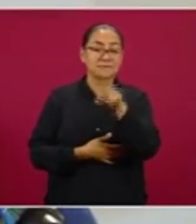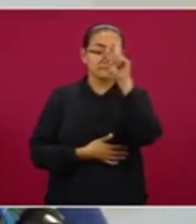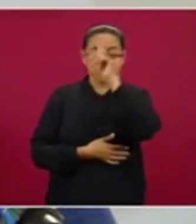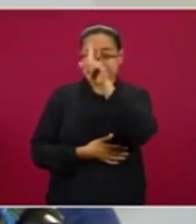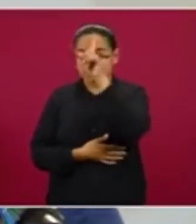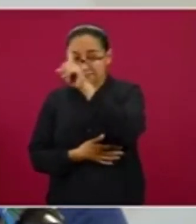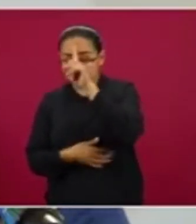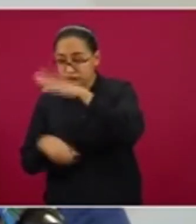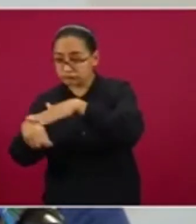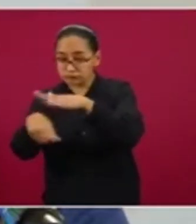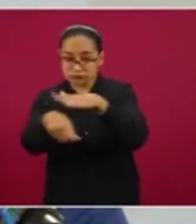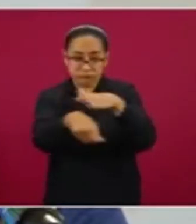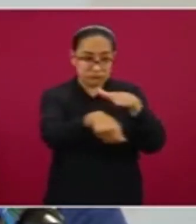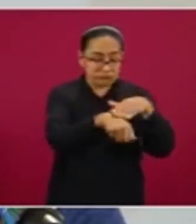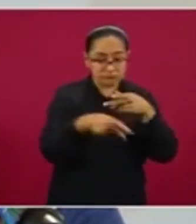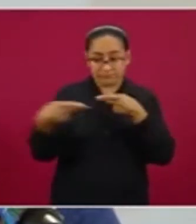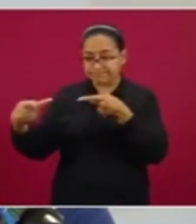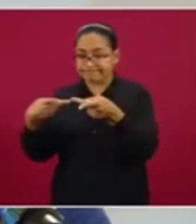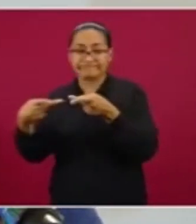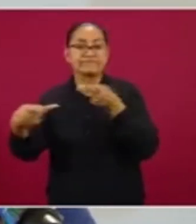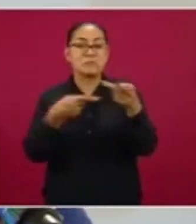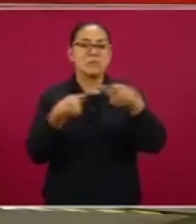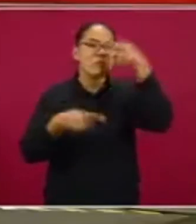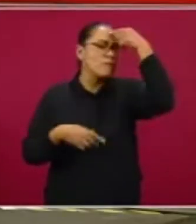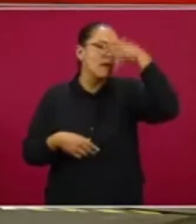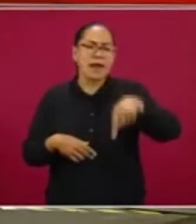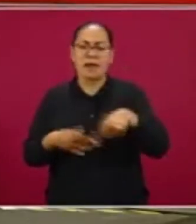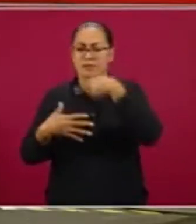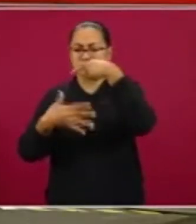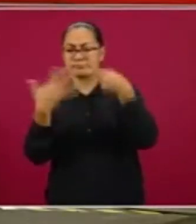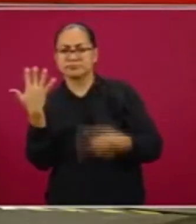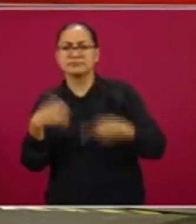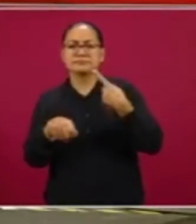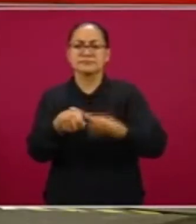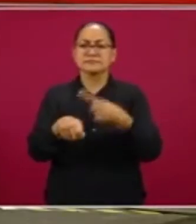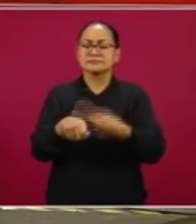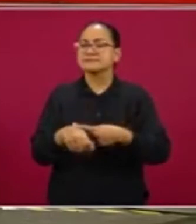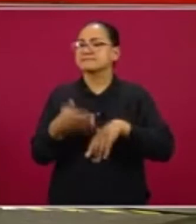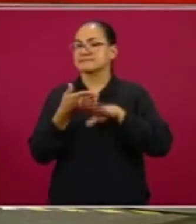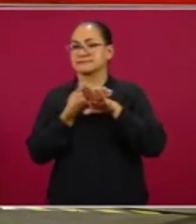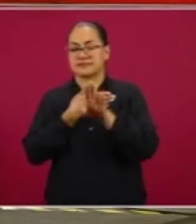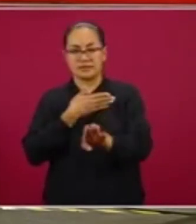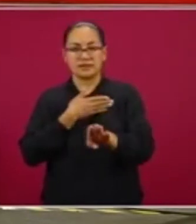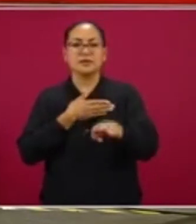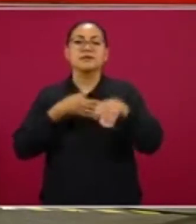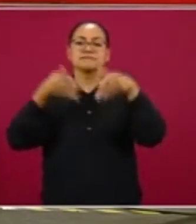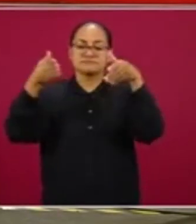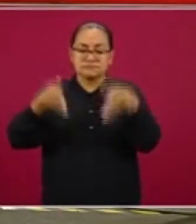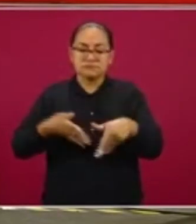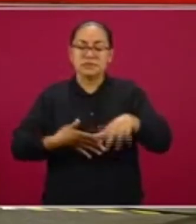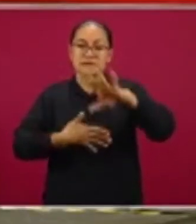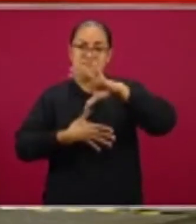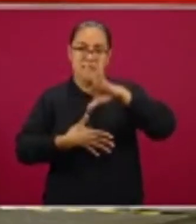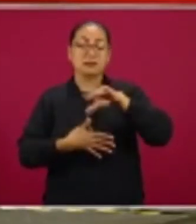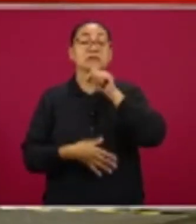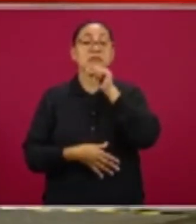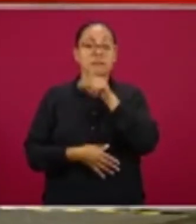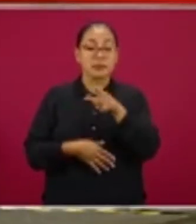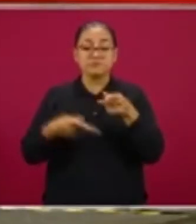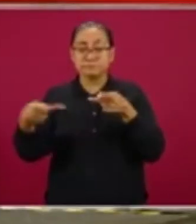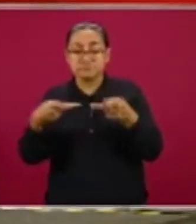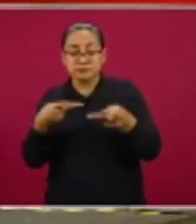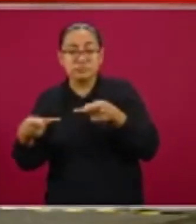expresada en el Plan de Acción para la Prevención y Control de las Enfermedades No Transmisibles de las Américas y el Plan de Acción para la Prevención de la Obesidad